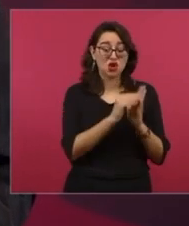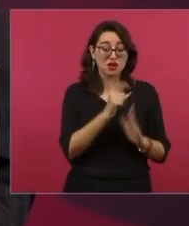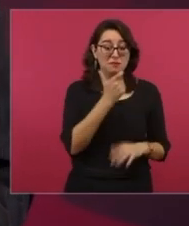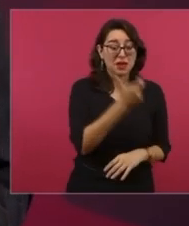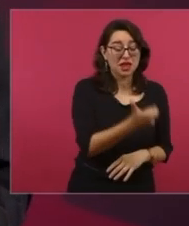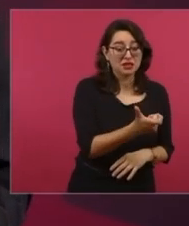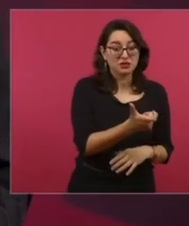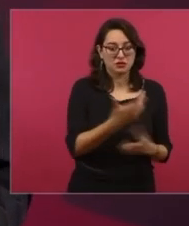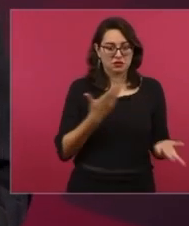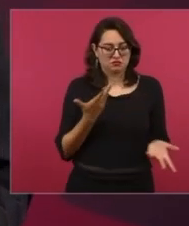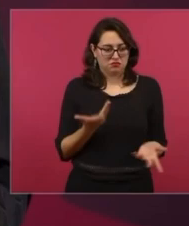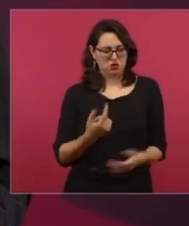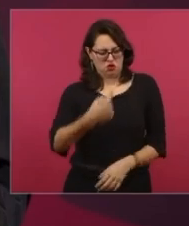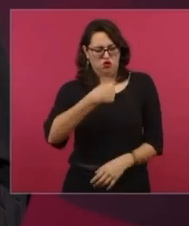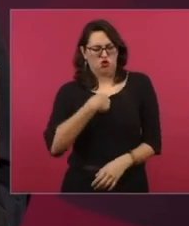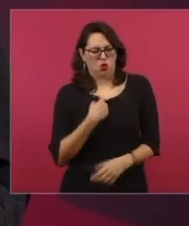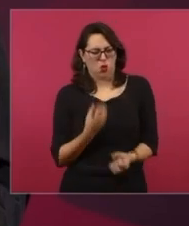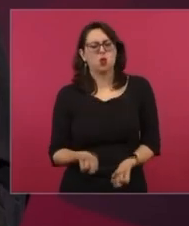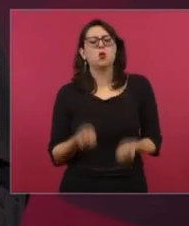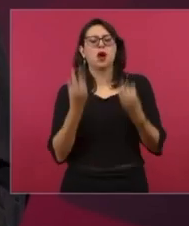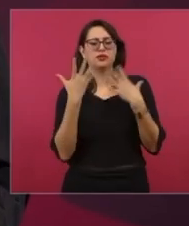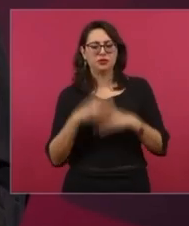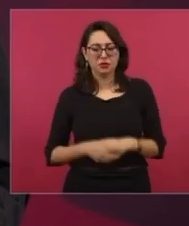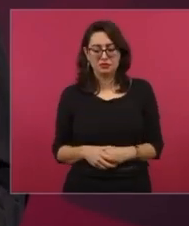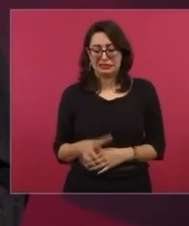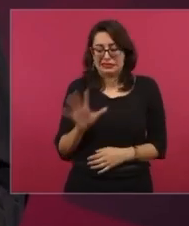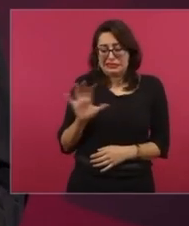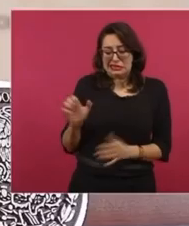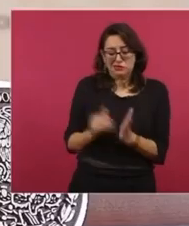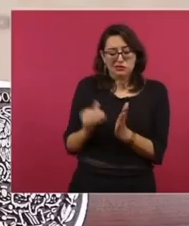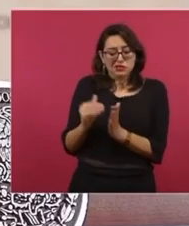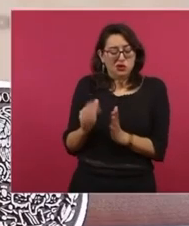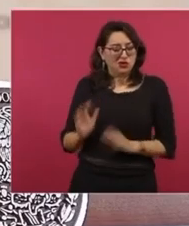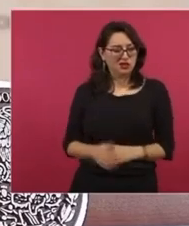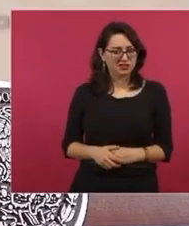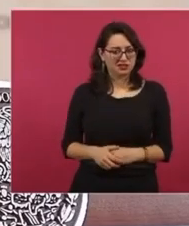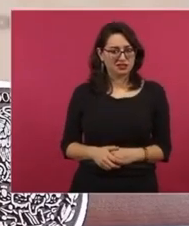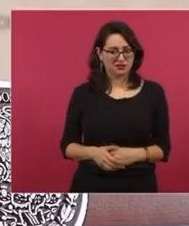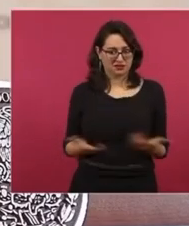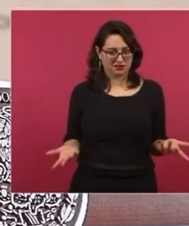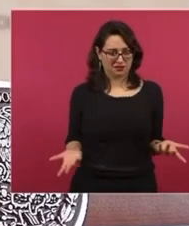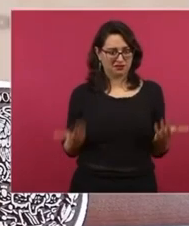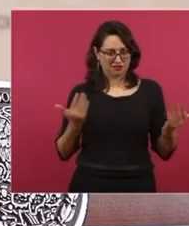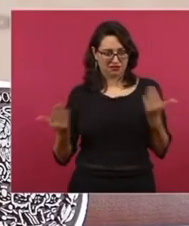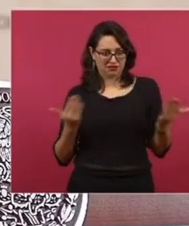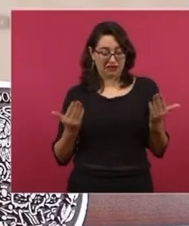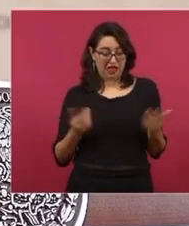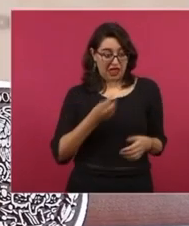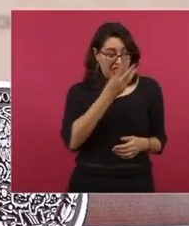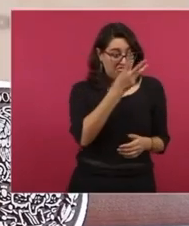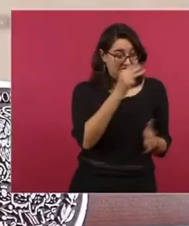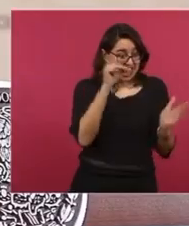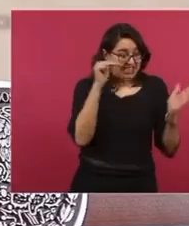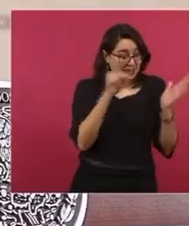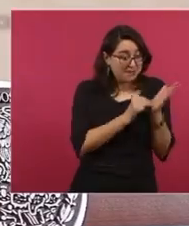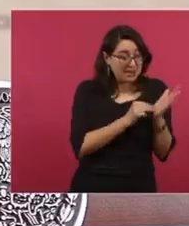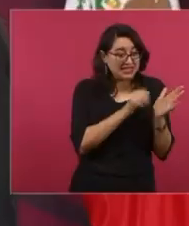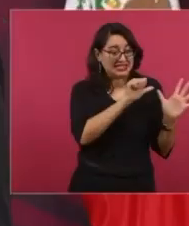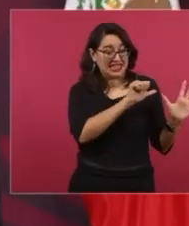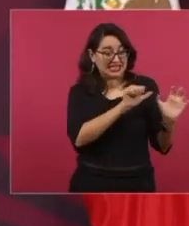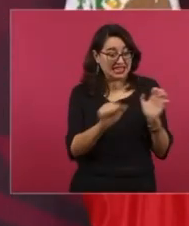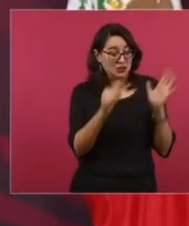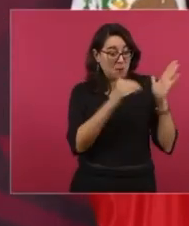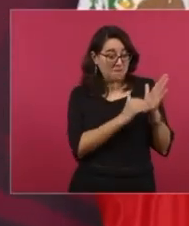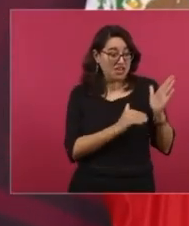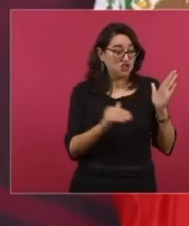millones, de tres mil 600 en el